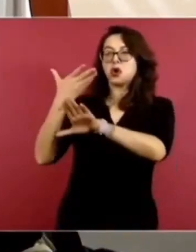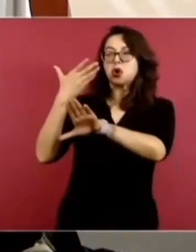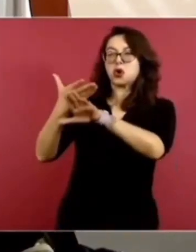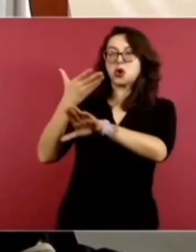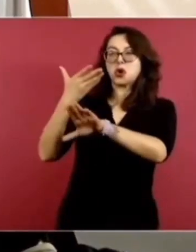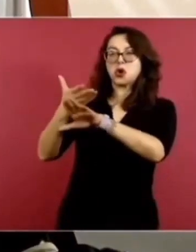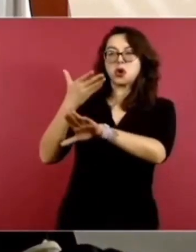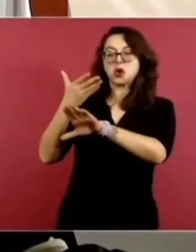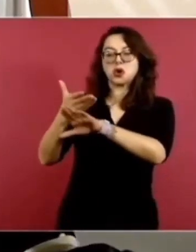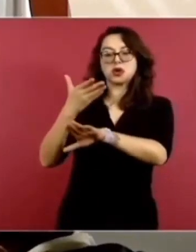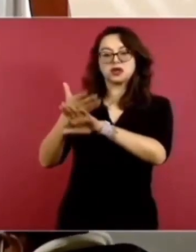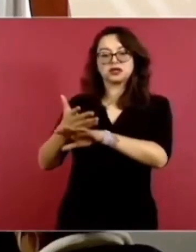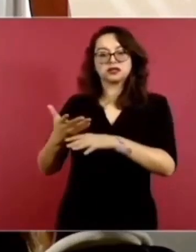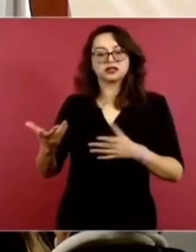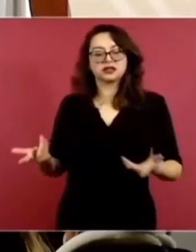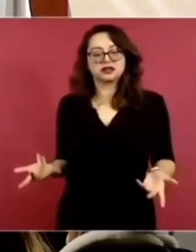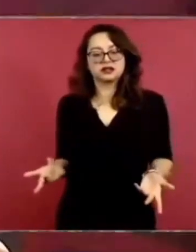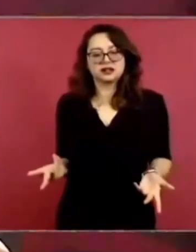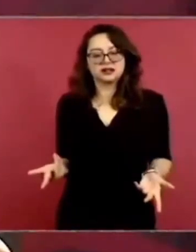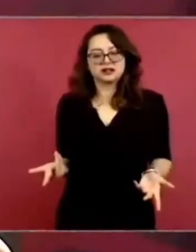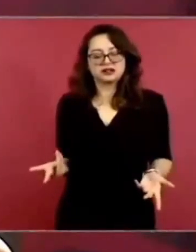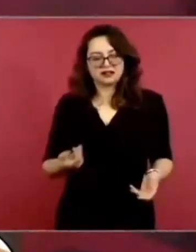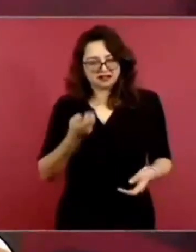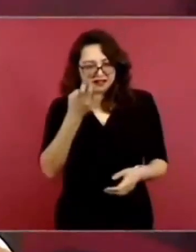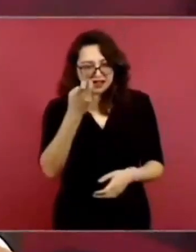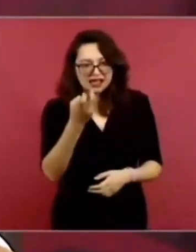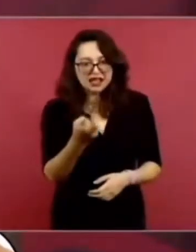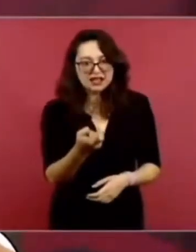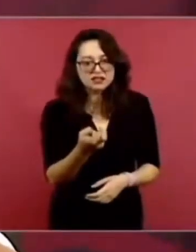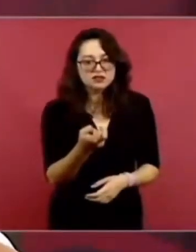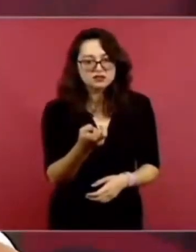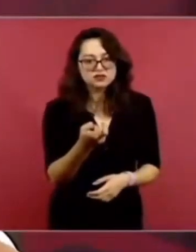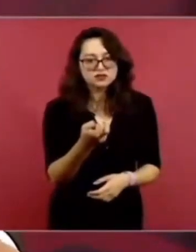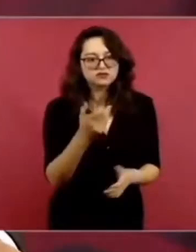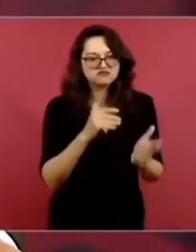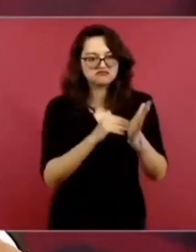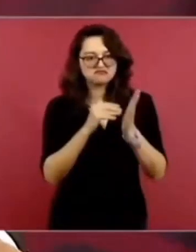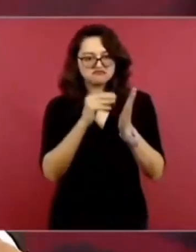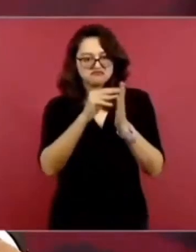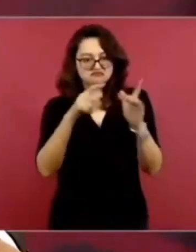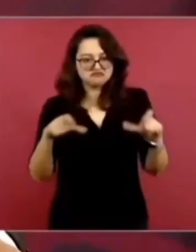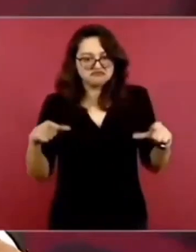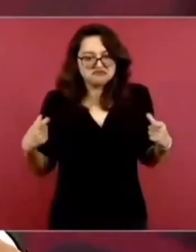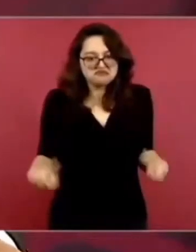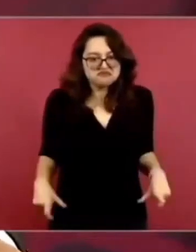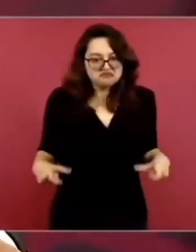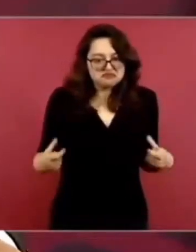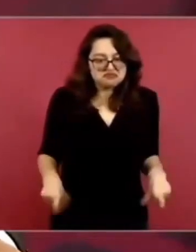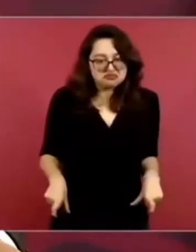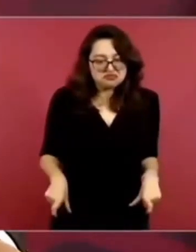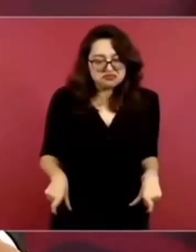quienes consideran enemigos o adversarios.